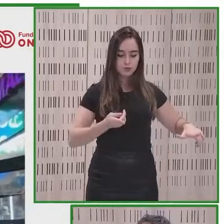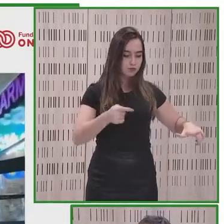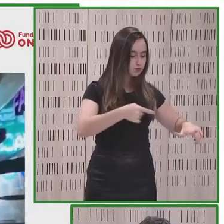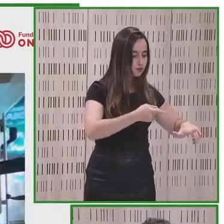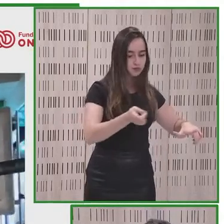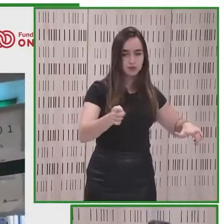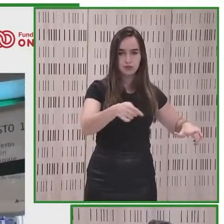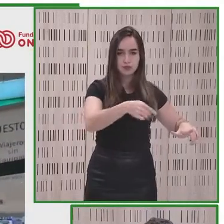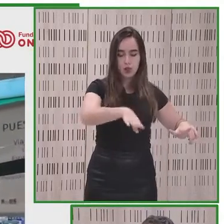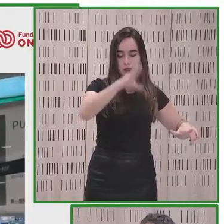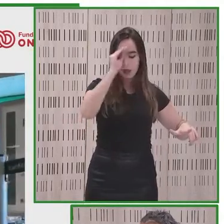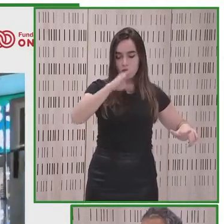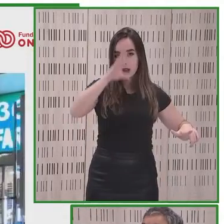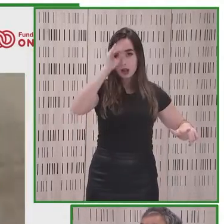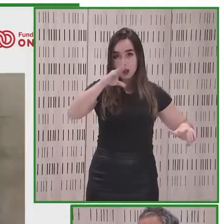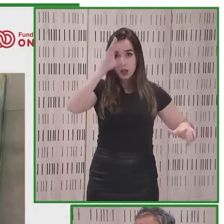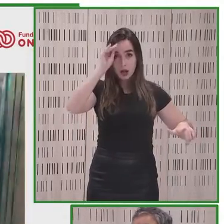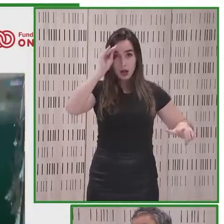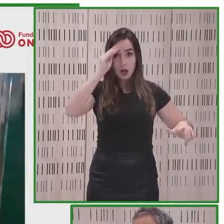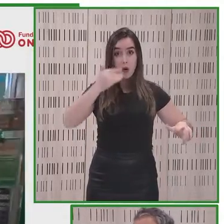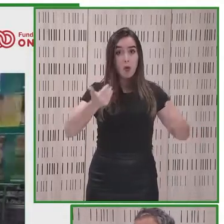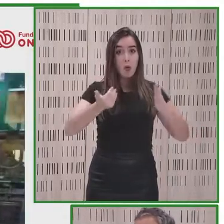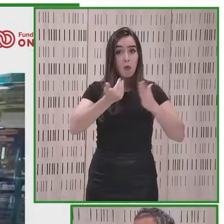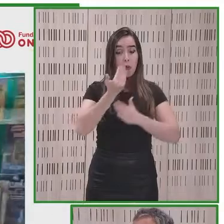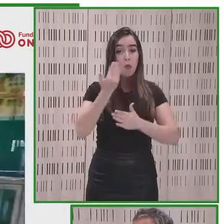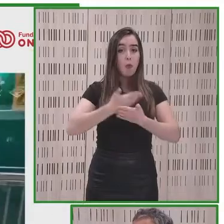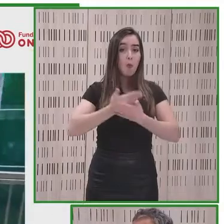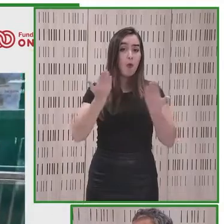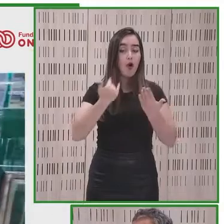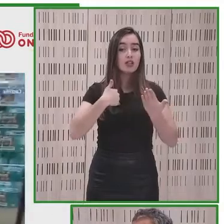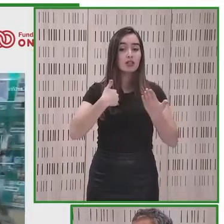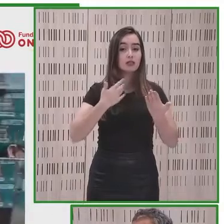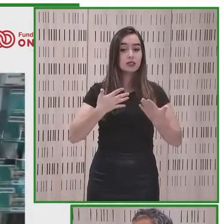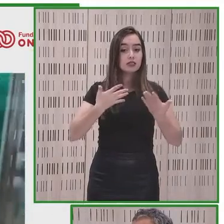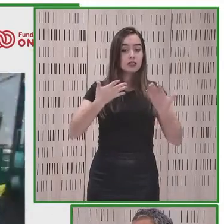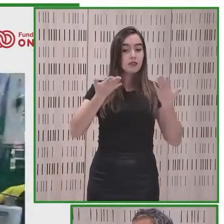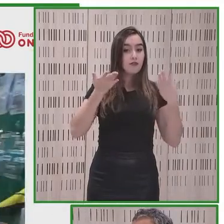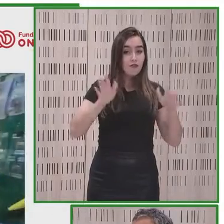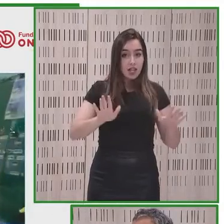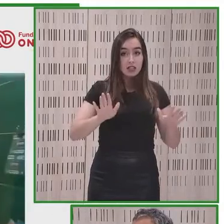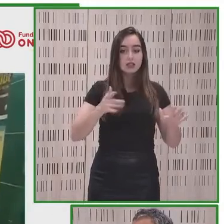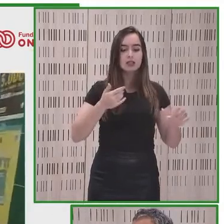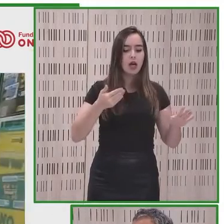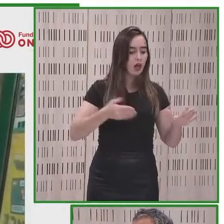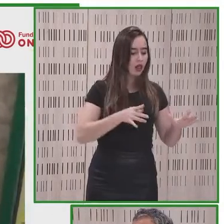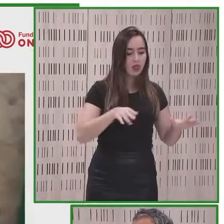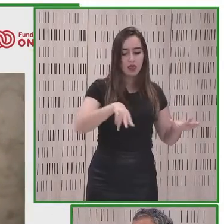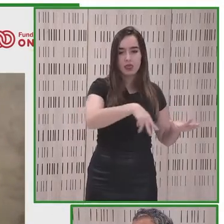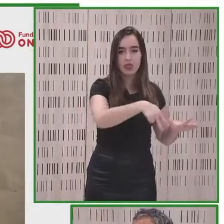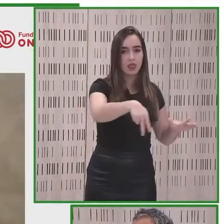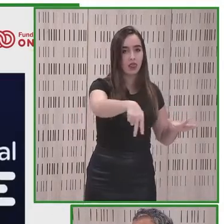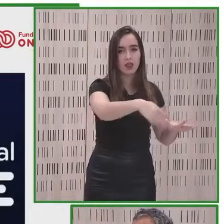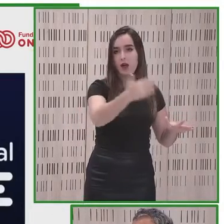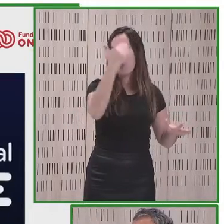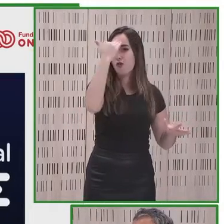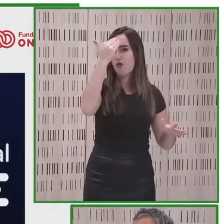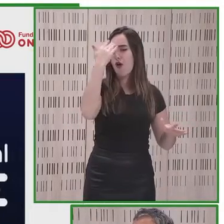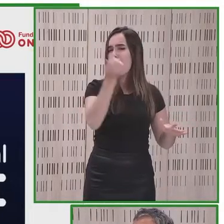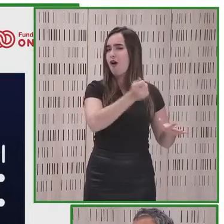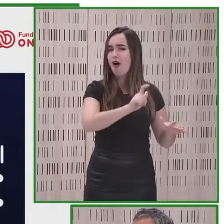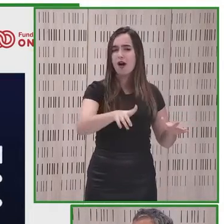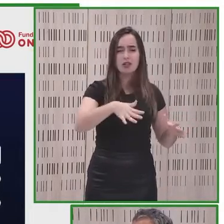instalación al final de la mañana el robot deambulaba con una exactitud milimétrica por cada rincón de extremo a extremo